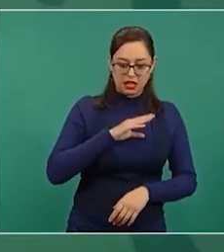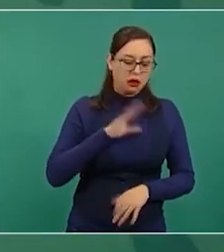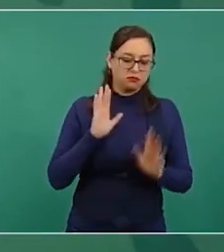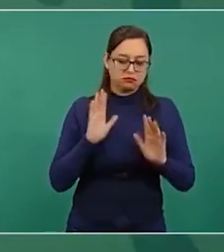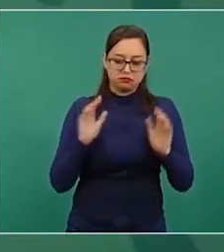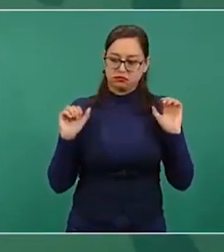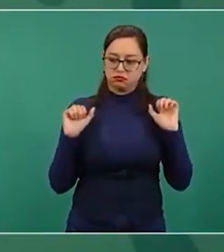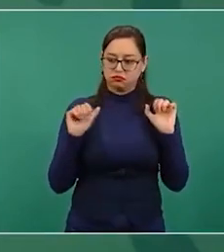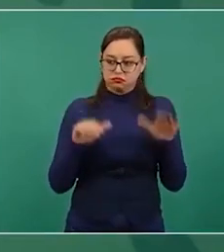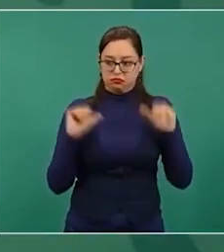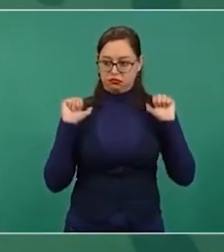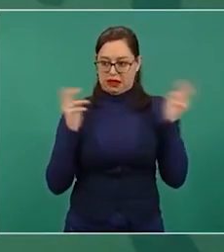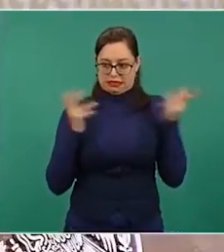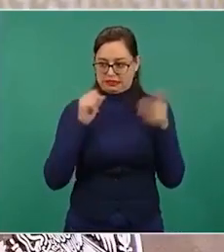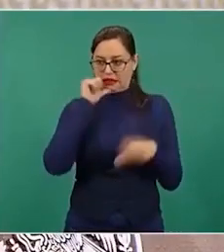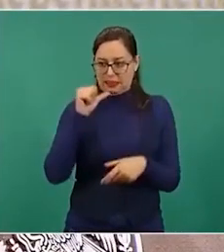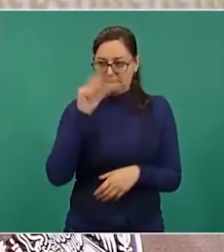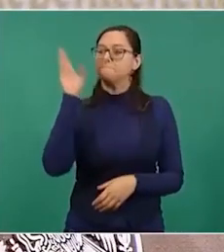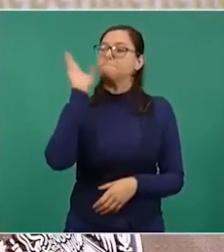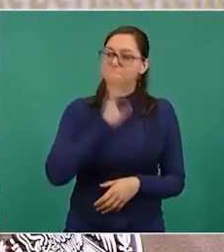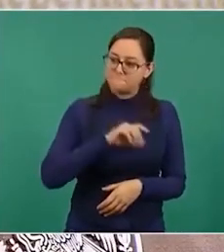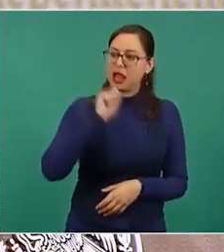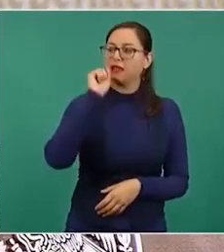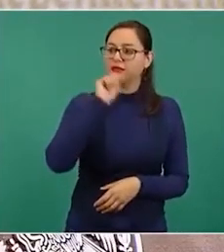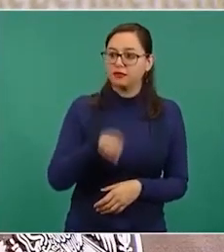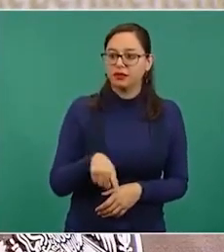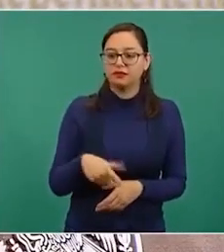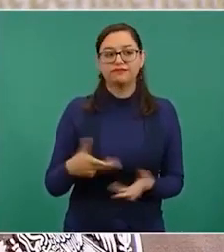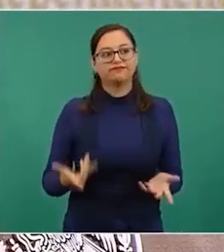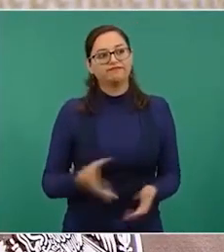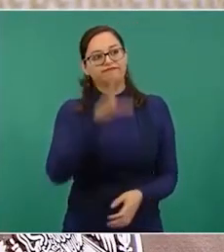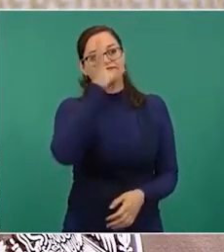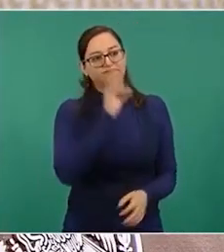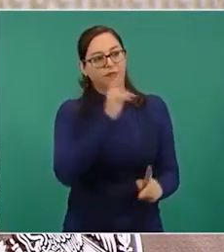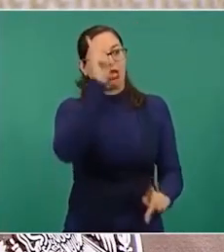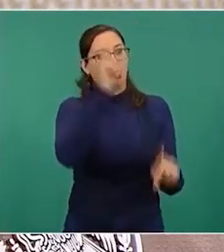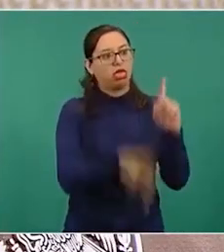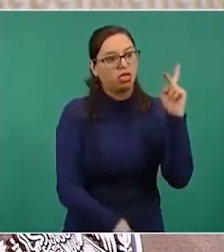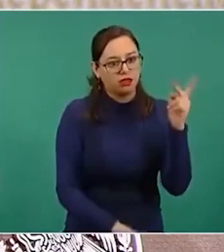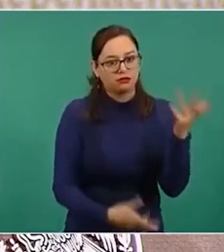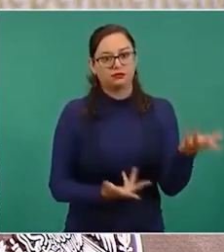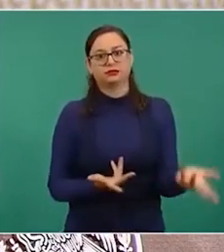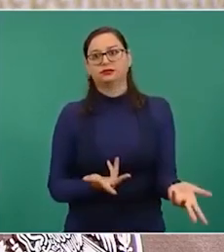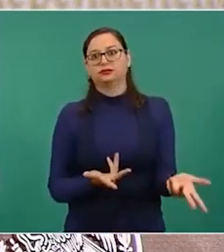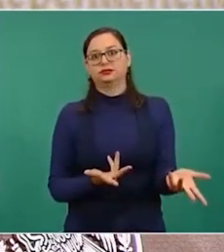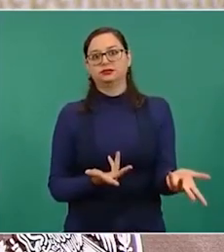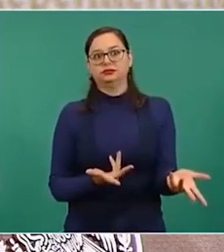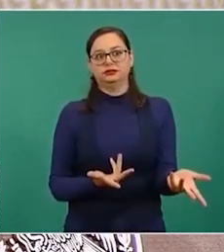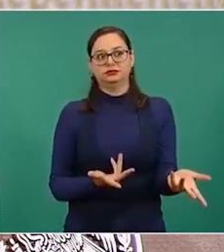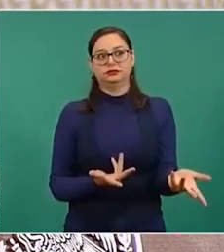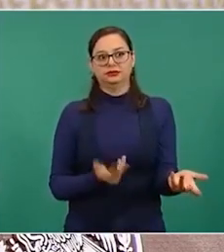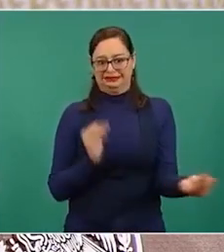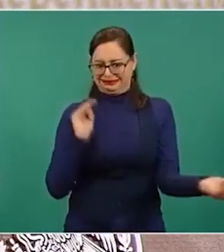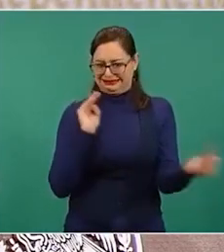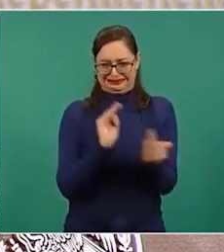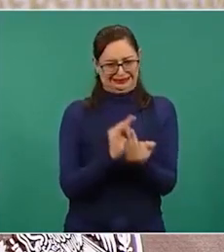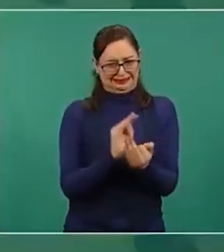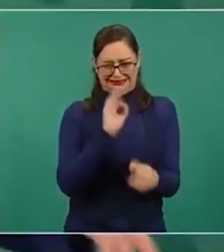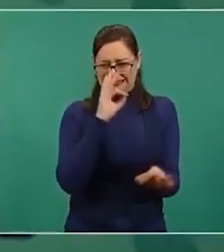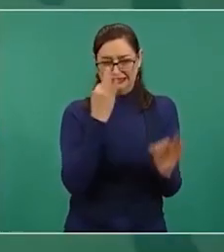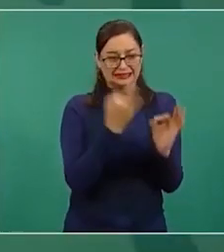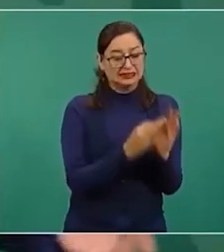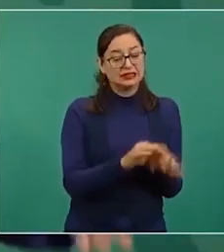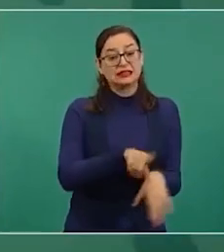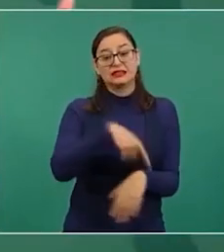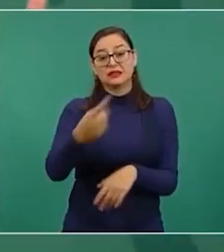y este pues ya no terminamos en el caso del tren Maya tenemos